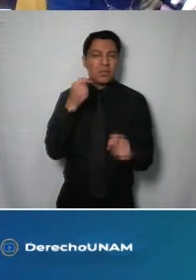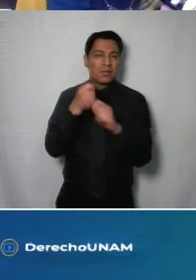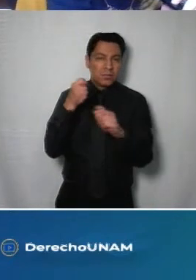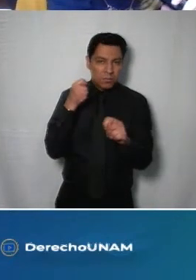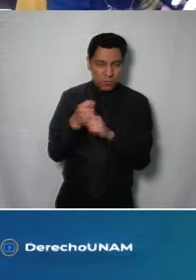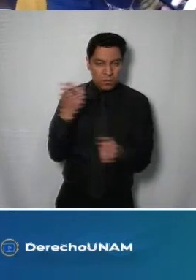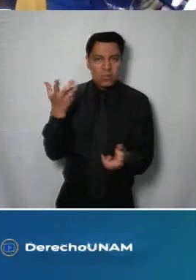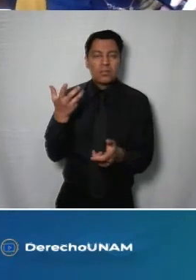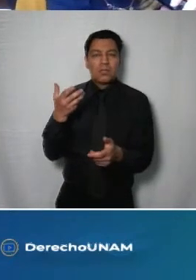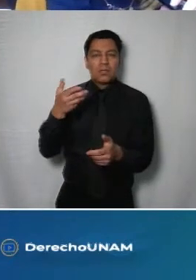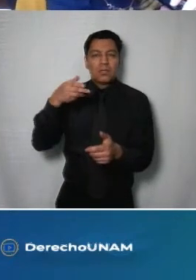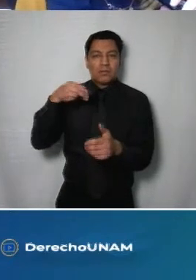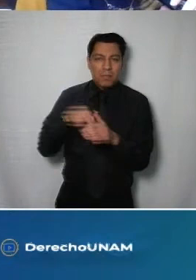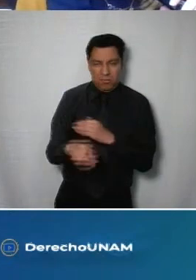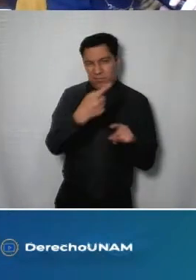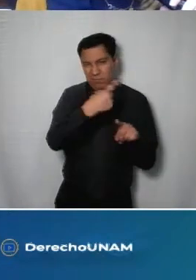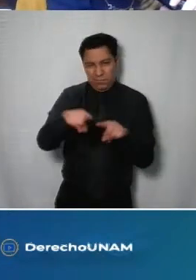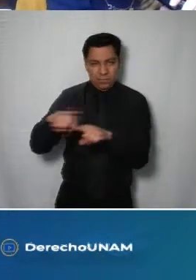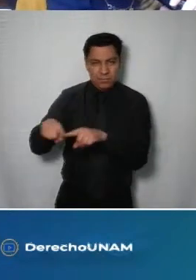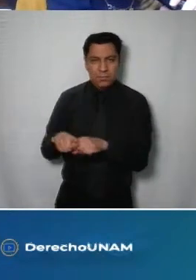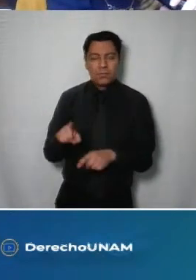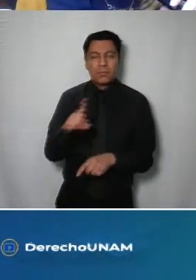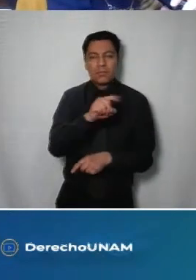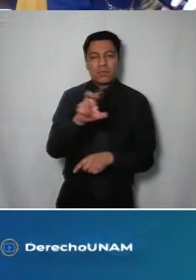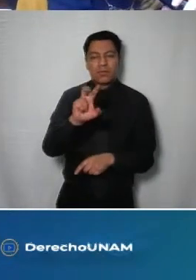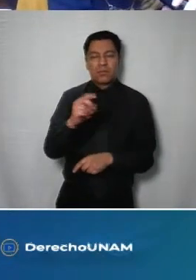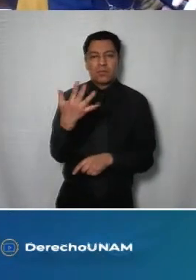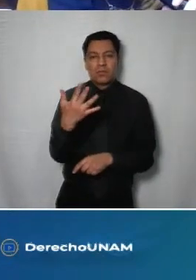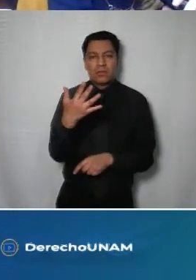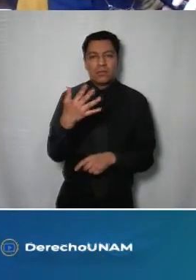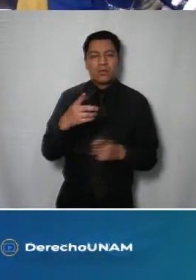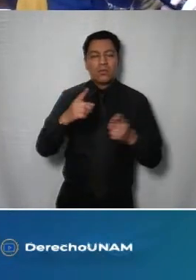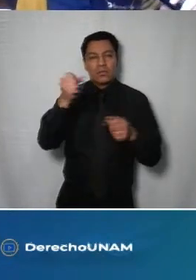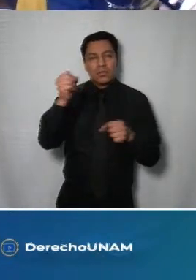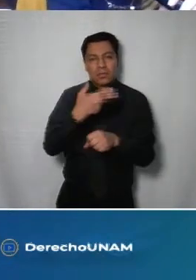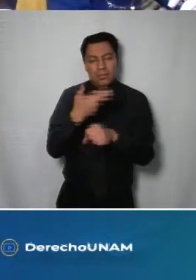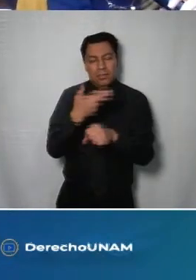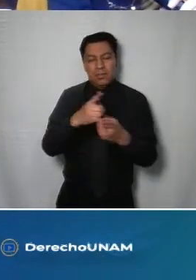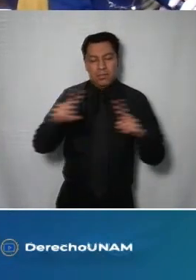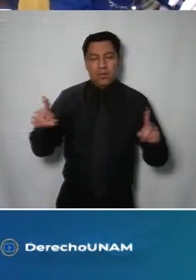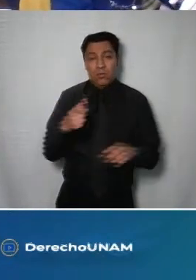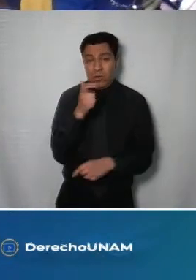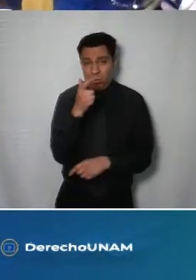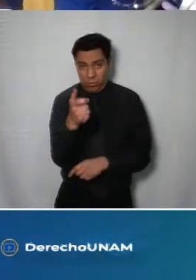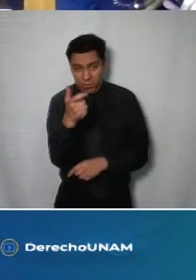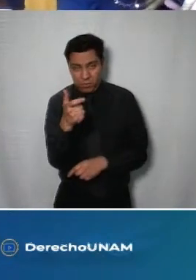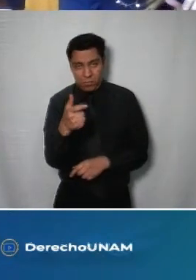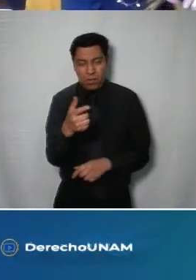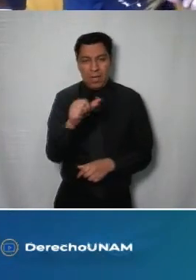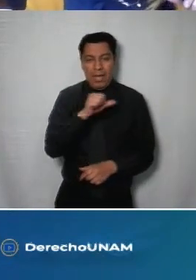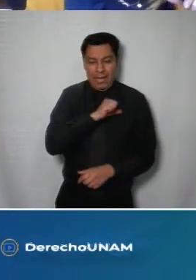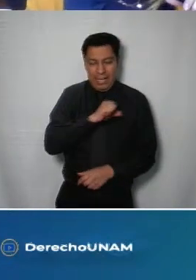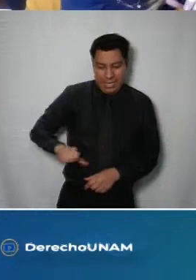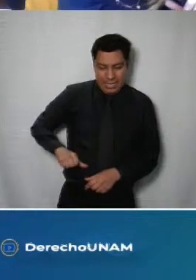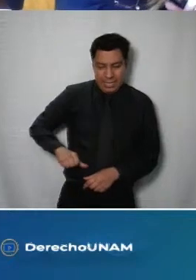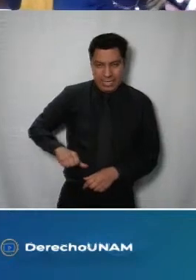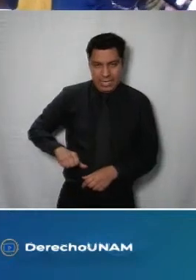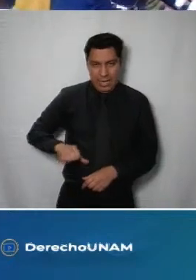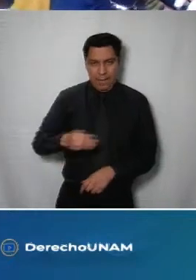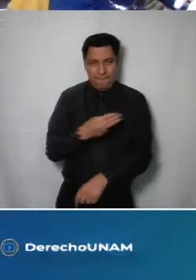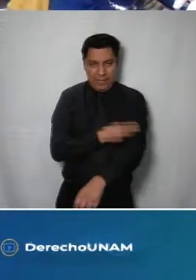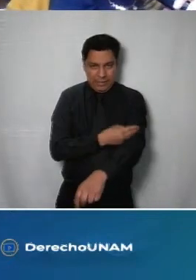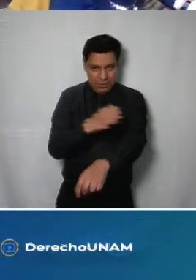Transporte Colectivo 235 de la Secretaría de Desarrollo Económico 244 de la Alcaldía de la Magdalena